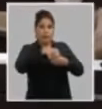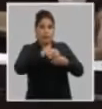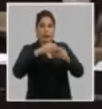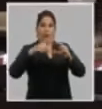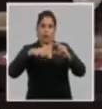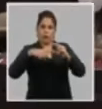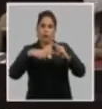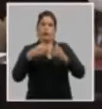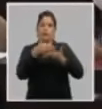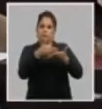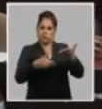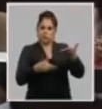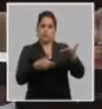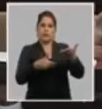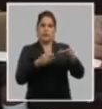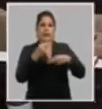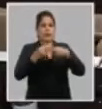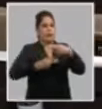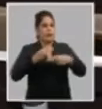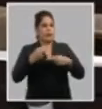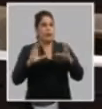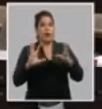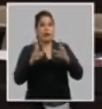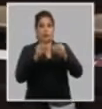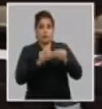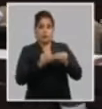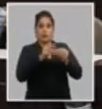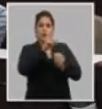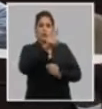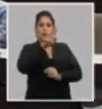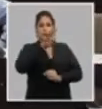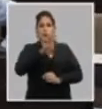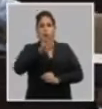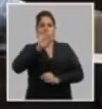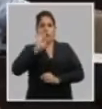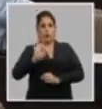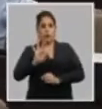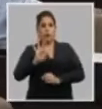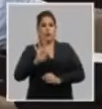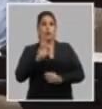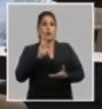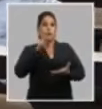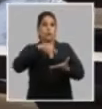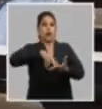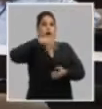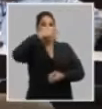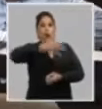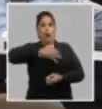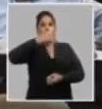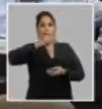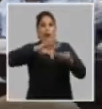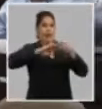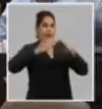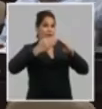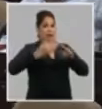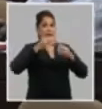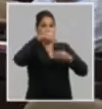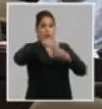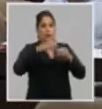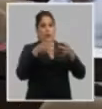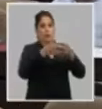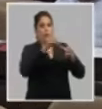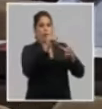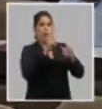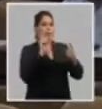contenido. Se realizaron en total 148 intervenciones que estuvieron centradas